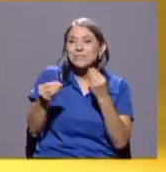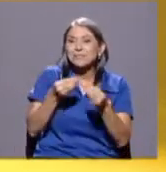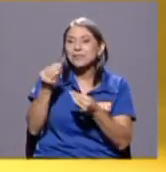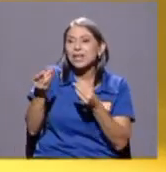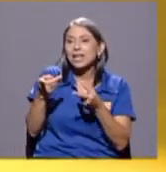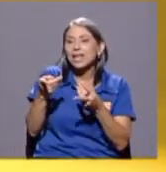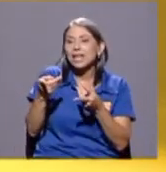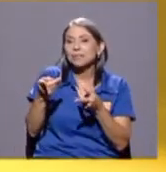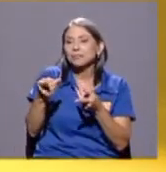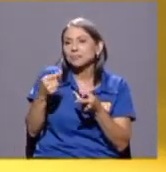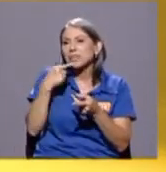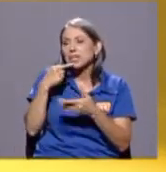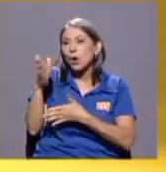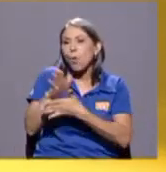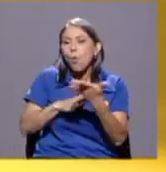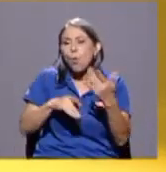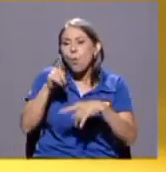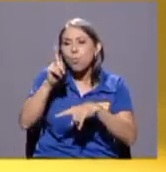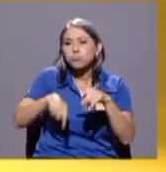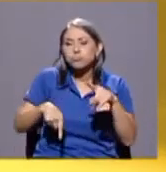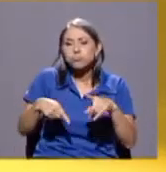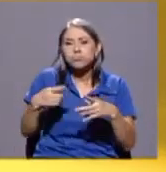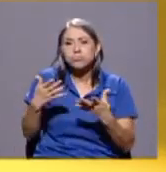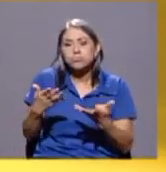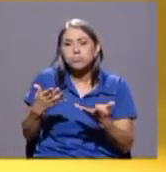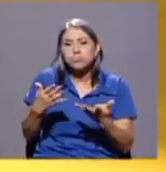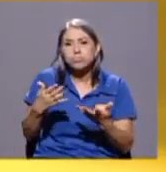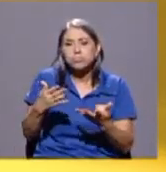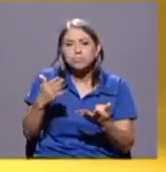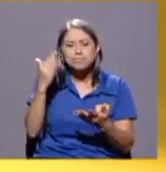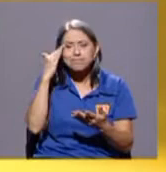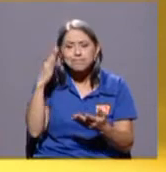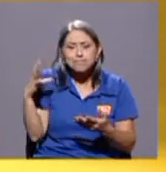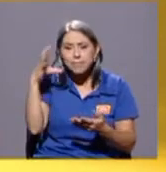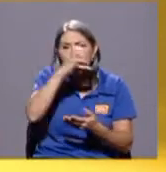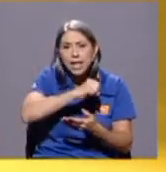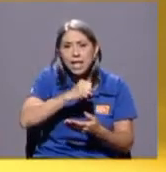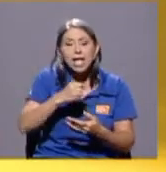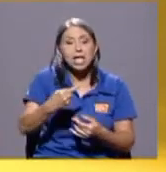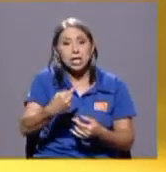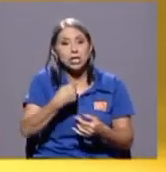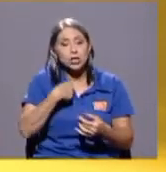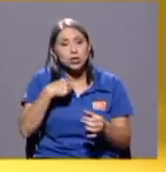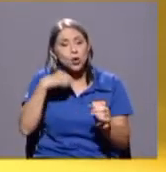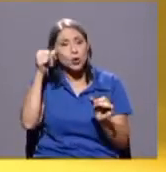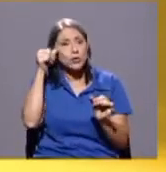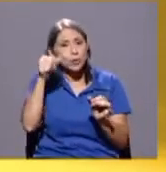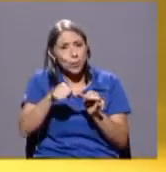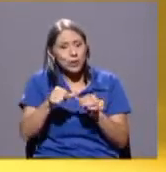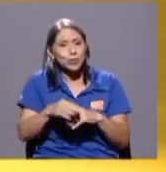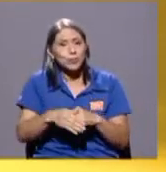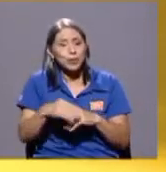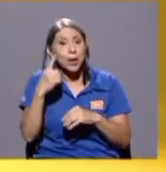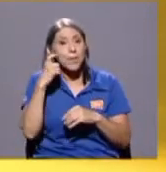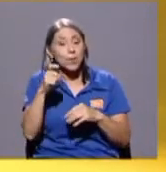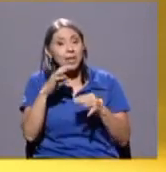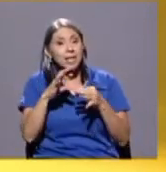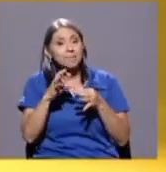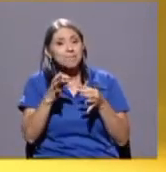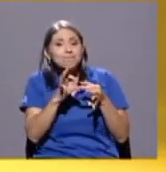lo recuerdo de manera que nos une UCR, nos une